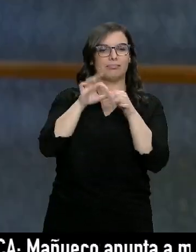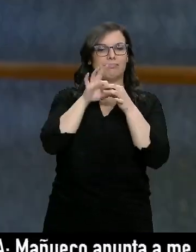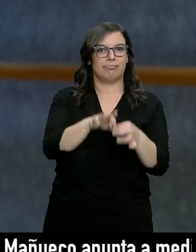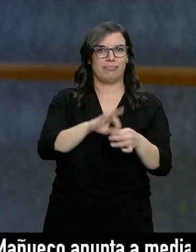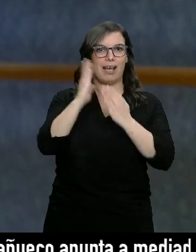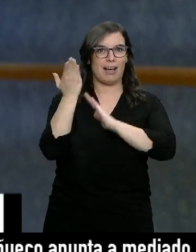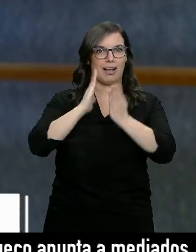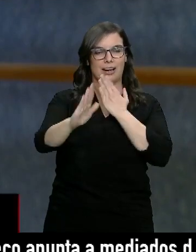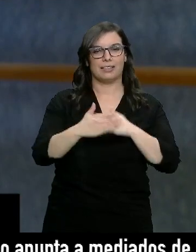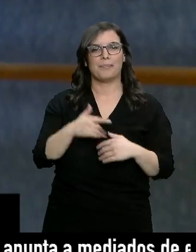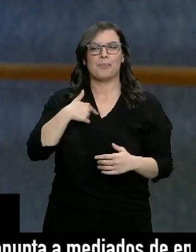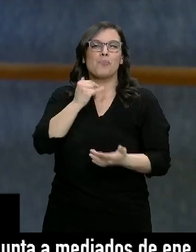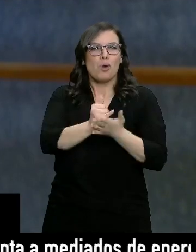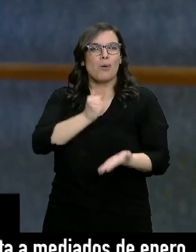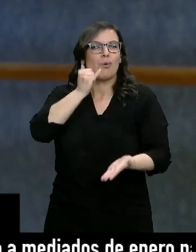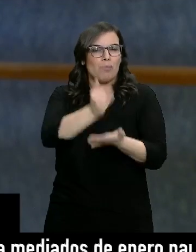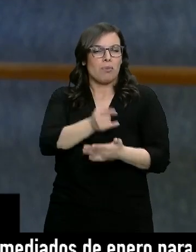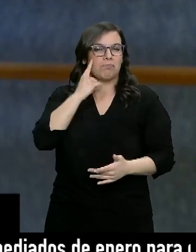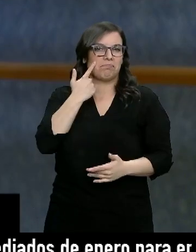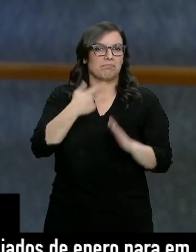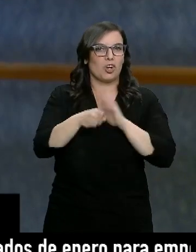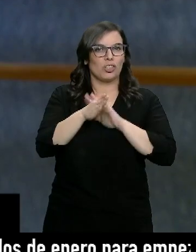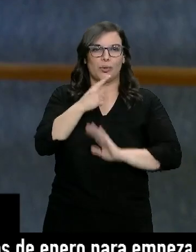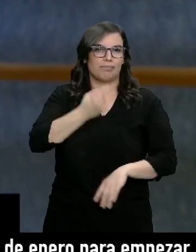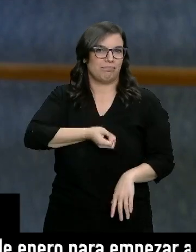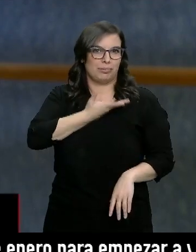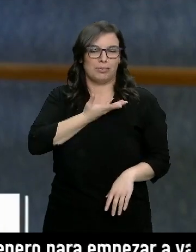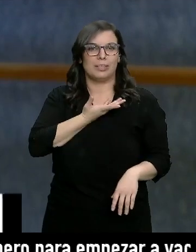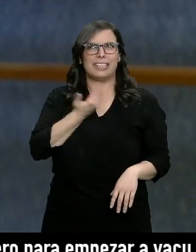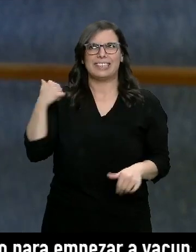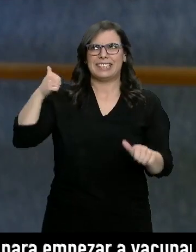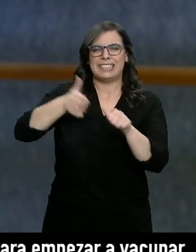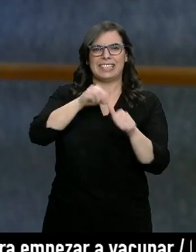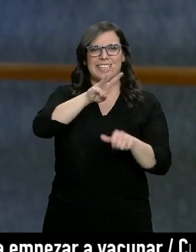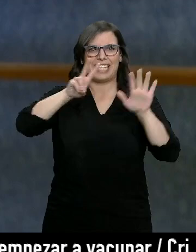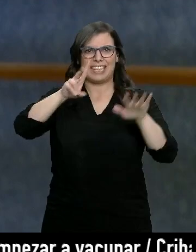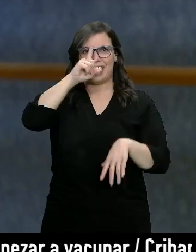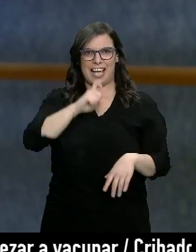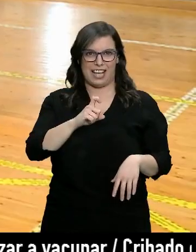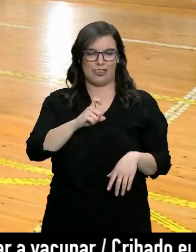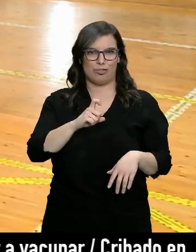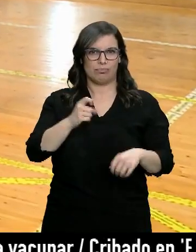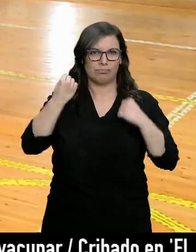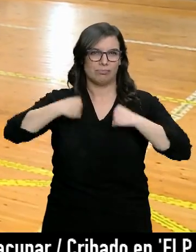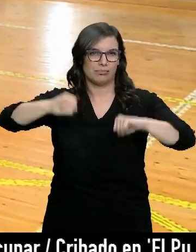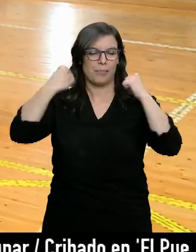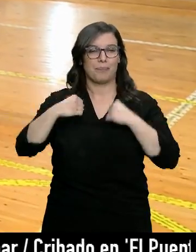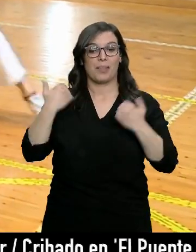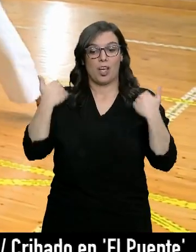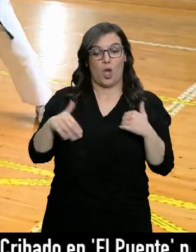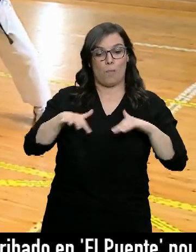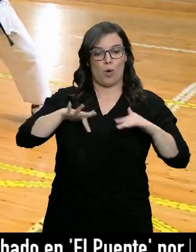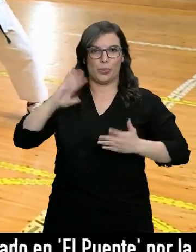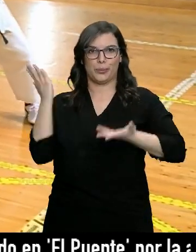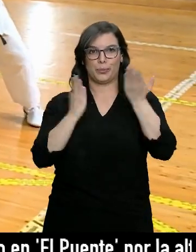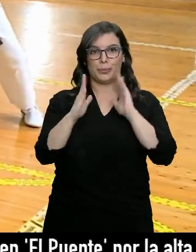al karate. Todavía sigo probando, me gusta mucho. Llevo 37 años practicando el arte marcial. Sus movimientos son